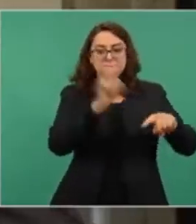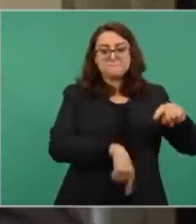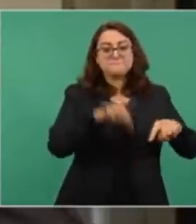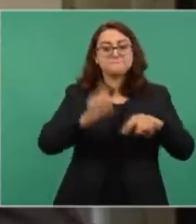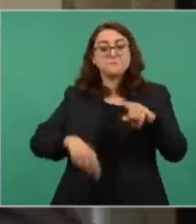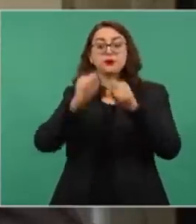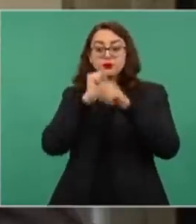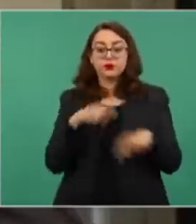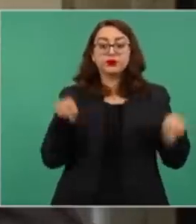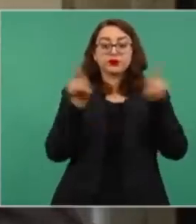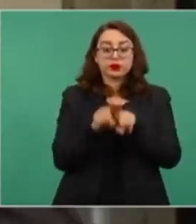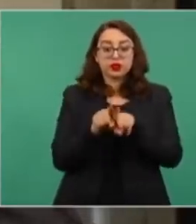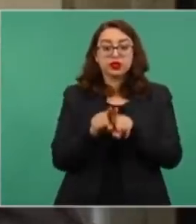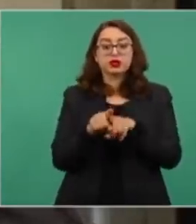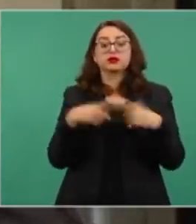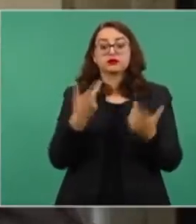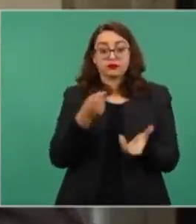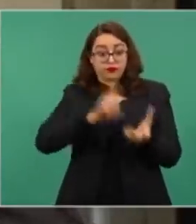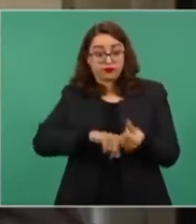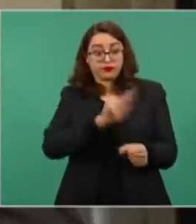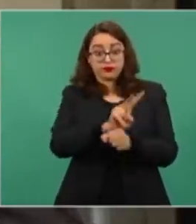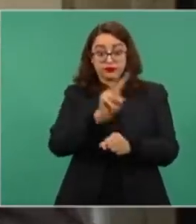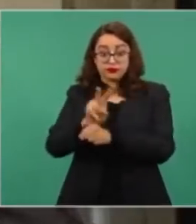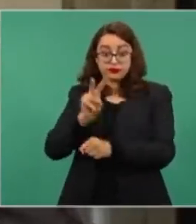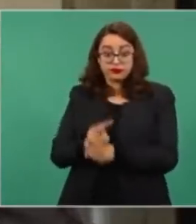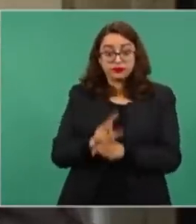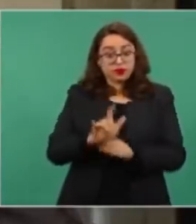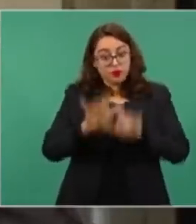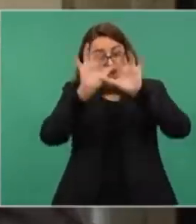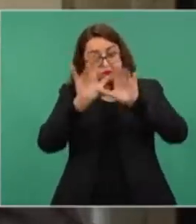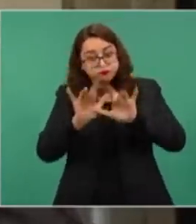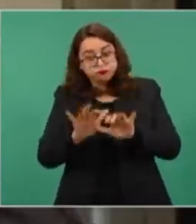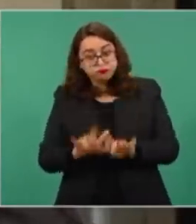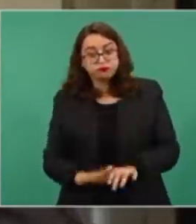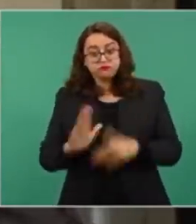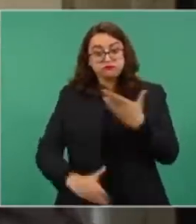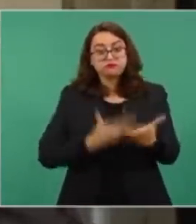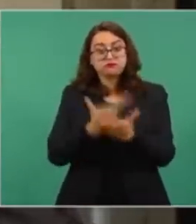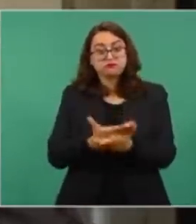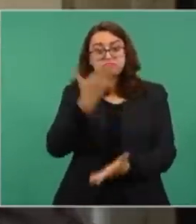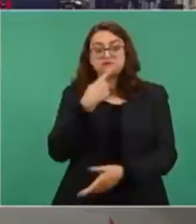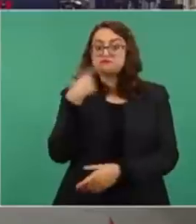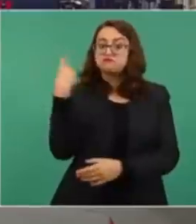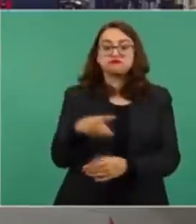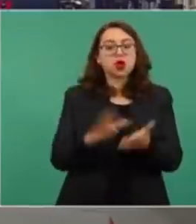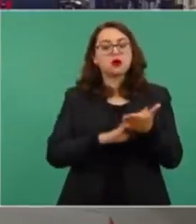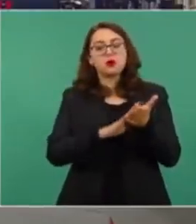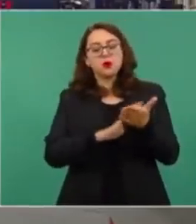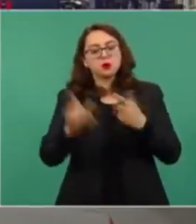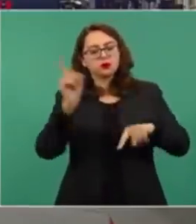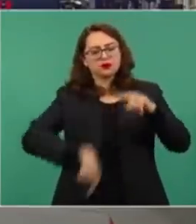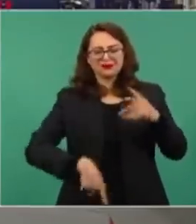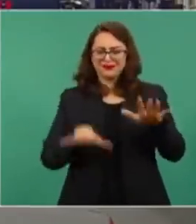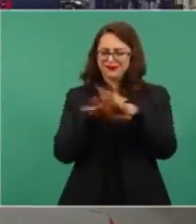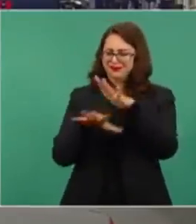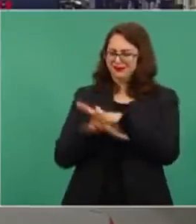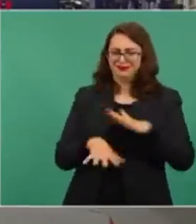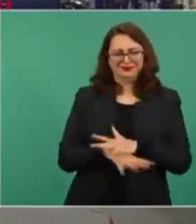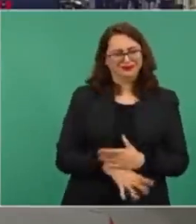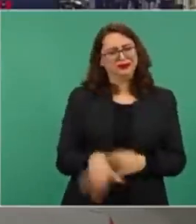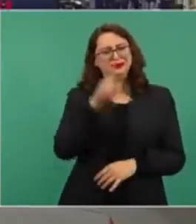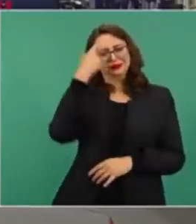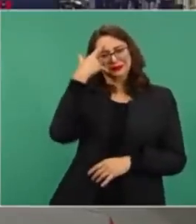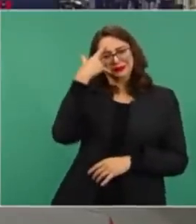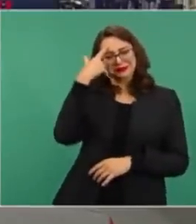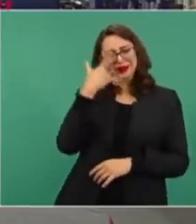donde eliminan la facultad a las áreas auditoras de elaborar dictámenes técnicos para presentar denuncias de hechos, entre otros cambios. Presidente, sobre esto